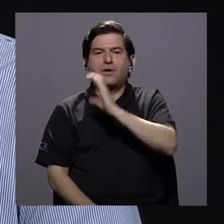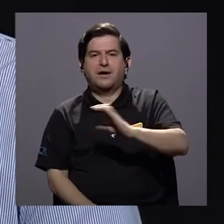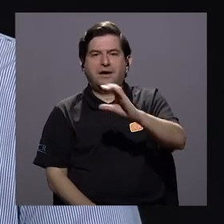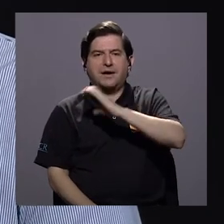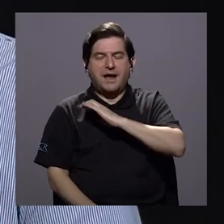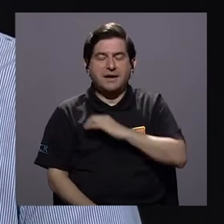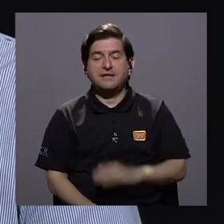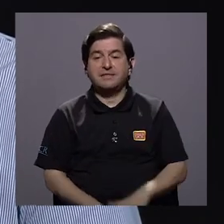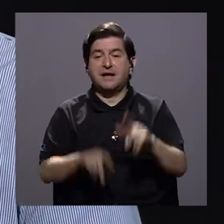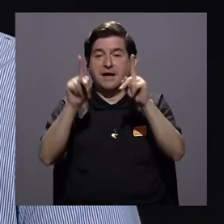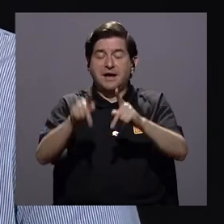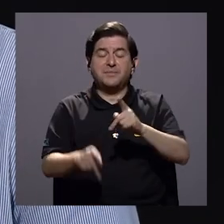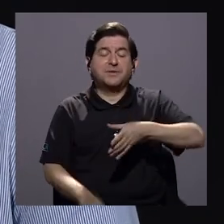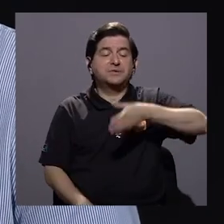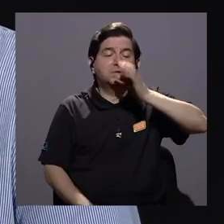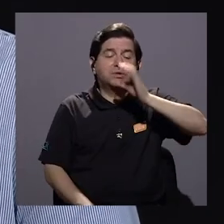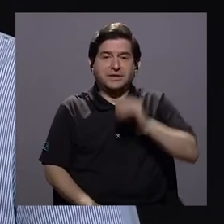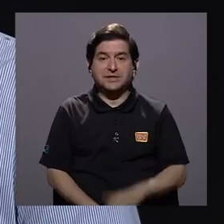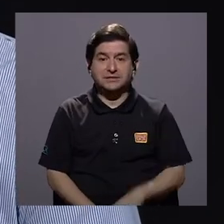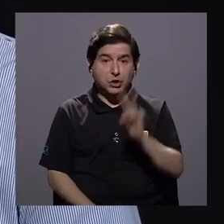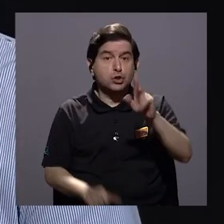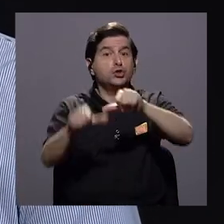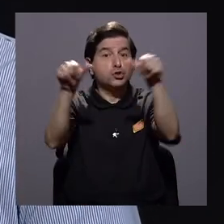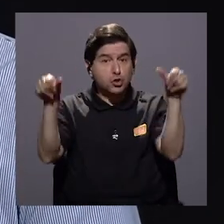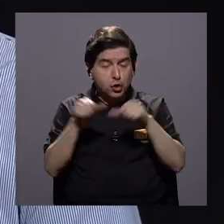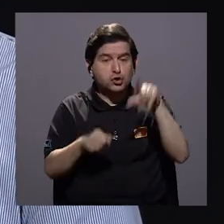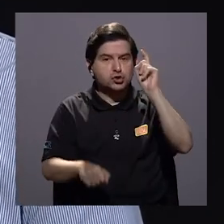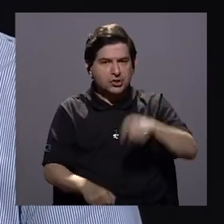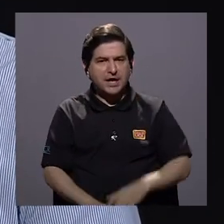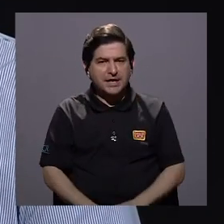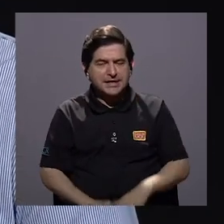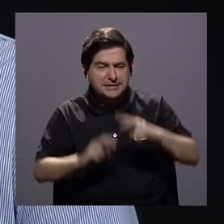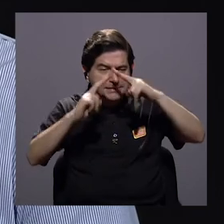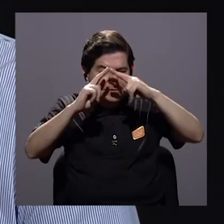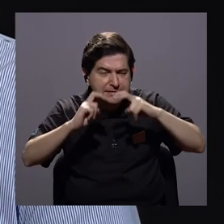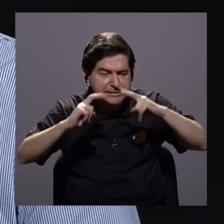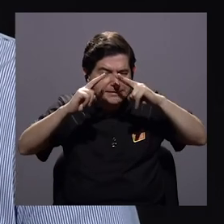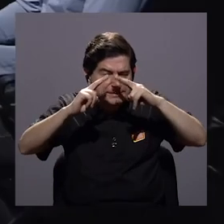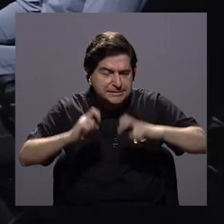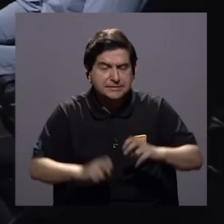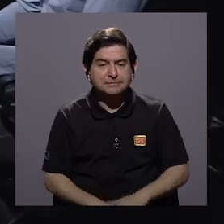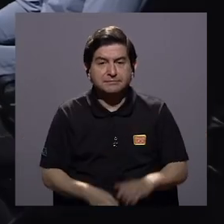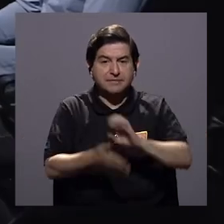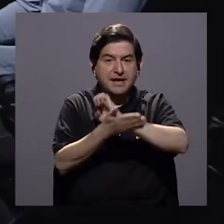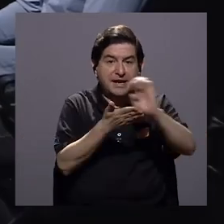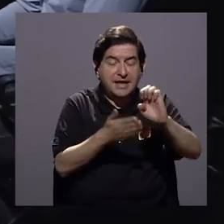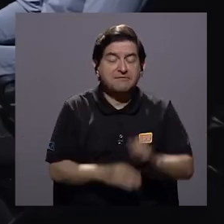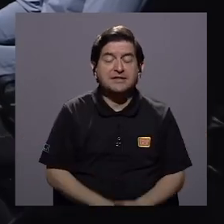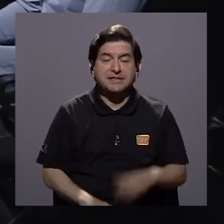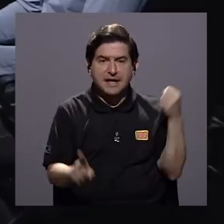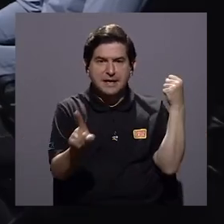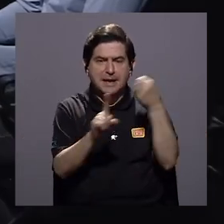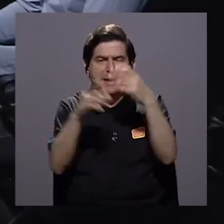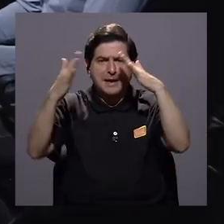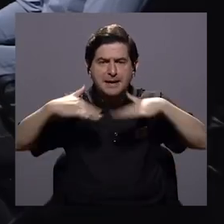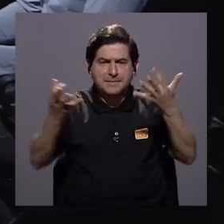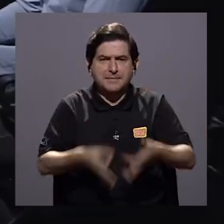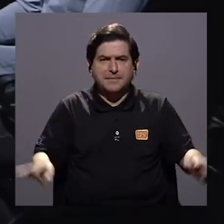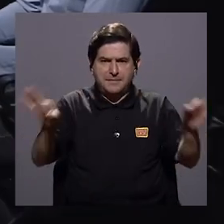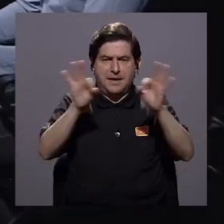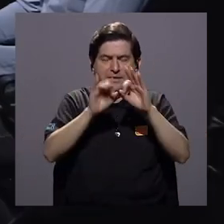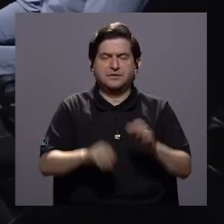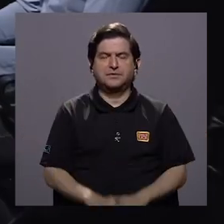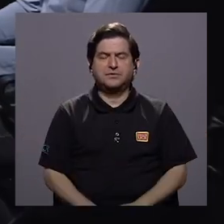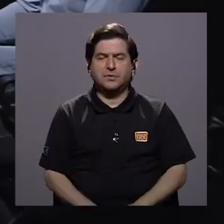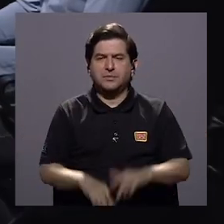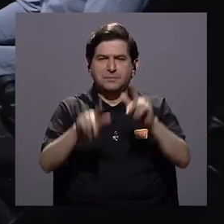de lo que llega a las personas ahí son dos áreas en las cuales hay que meter una sonda muy delicada para evitar impactos ambientales importantes Para que la audiencia